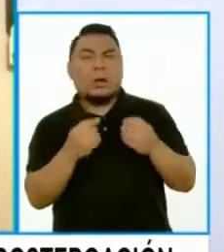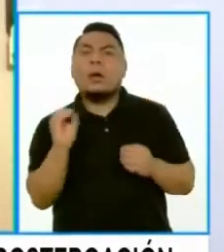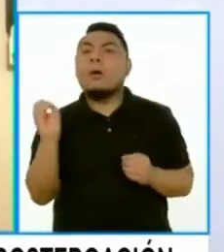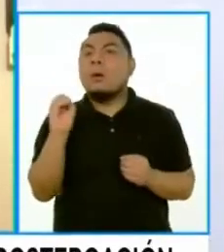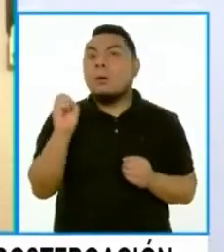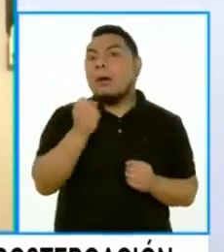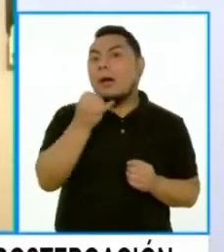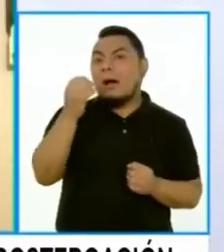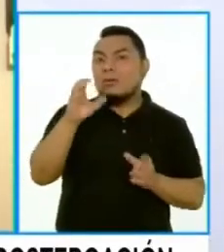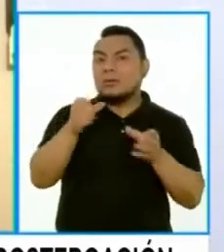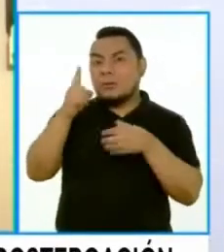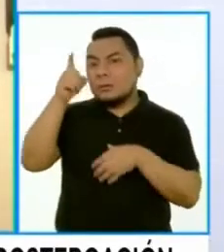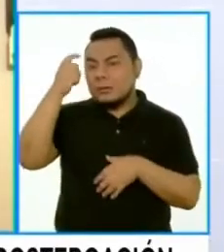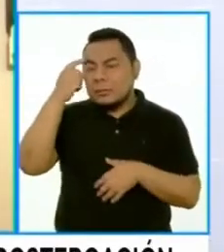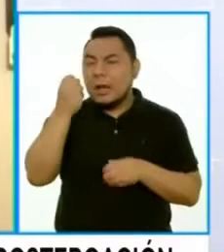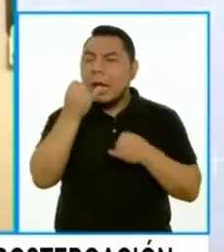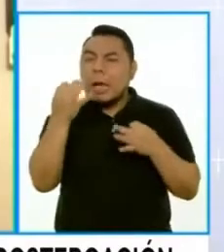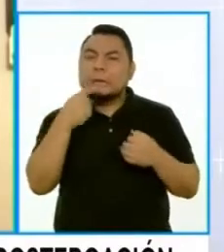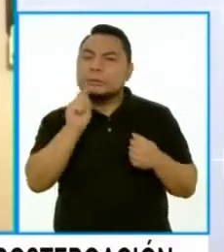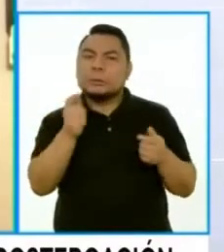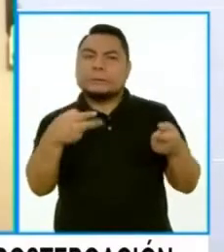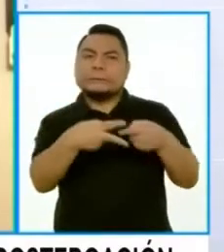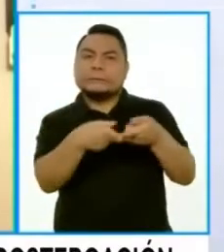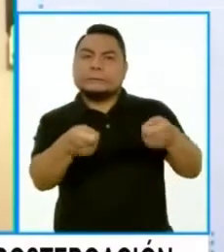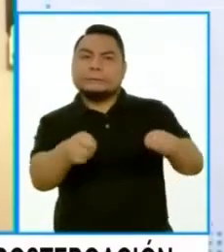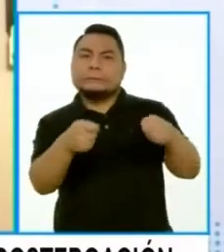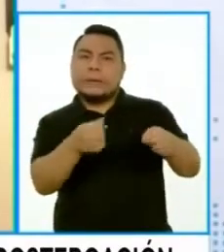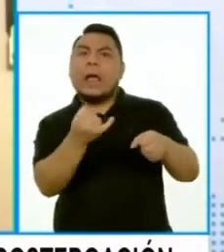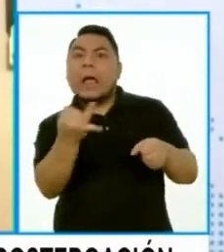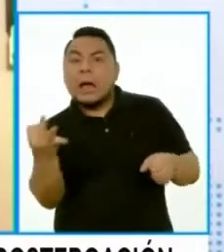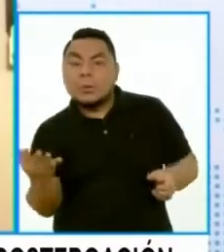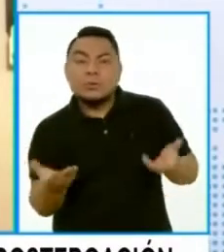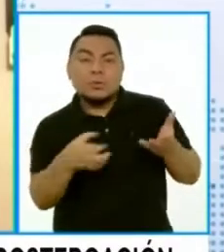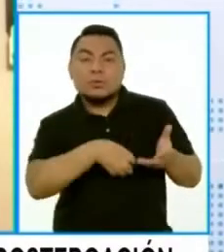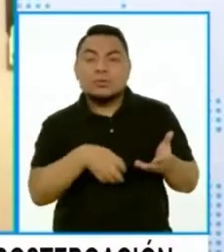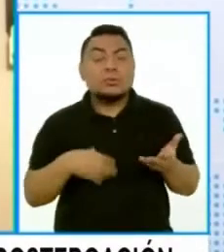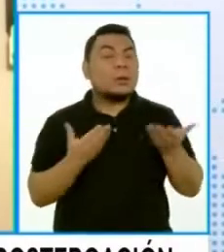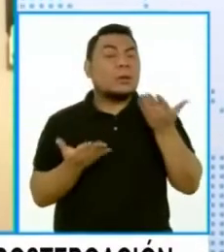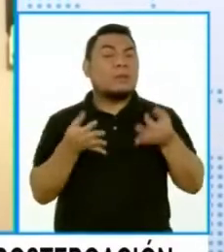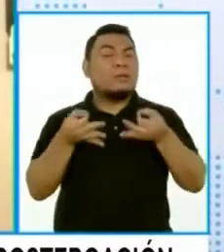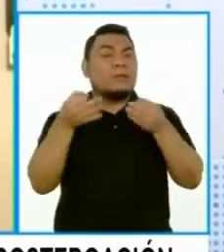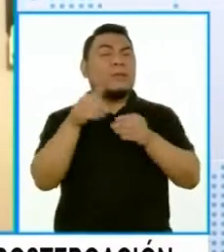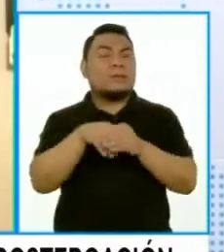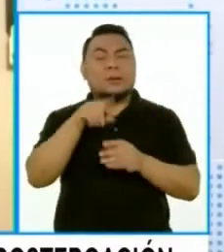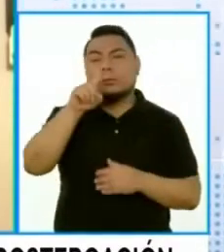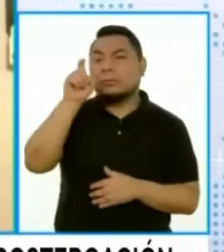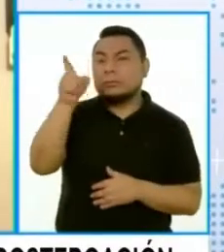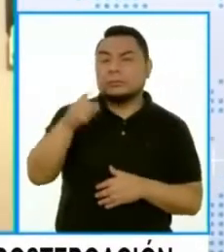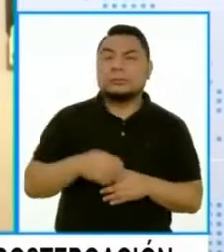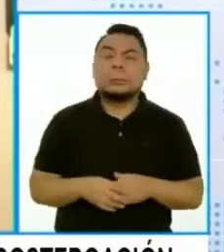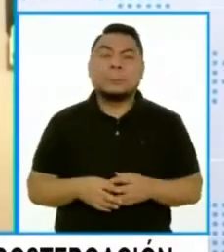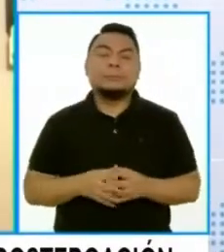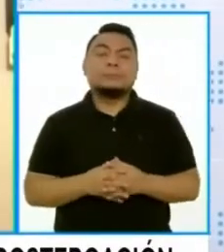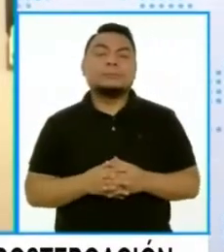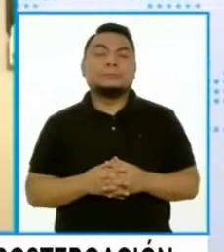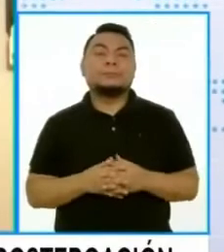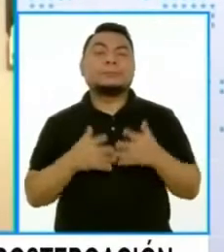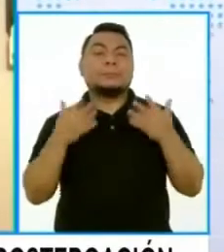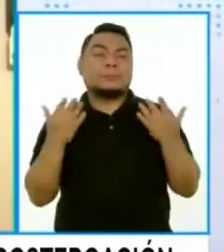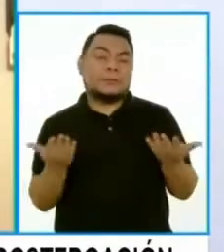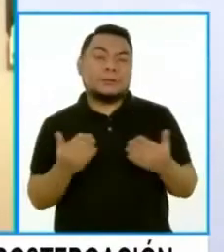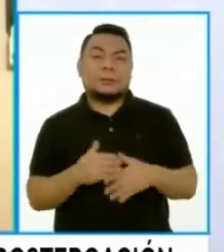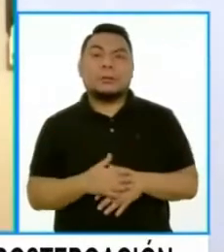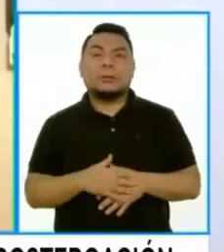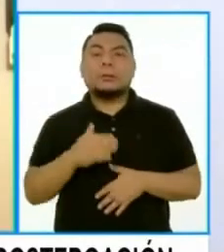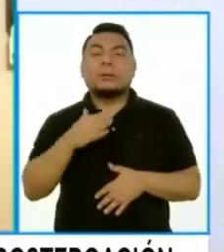interés de alguna manera prolongar ¿no es cierto? el tema de la fecha de las elecciones Bueno, por lo